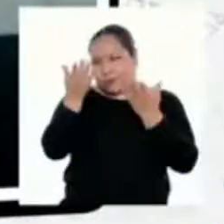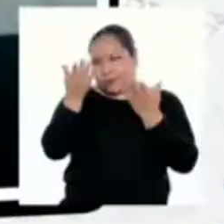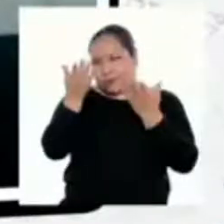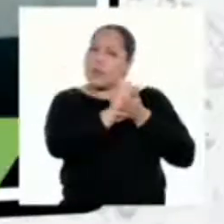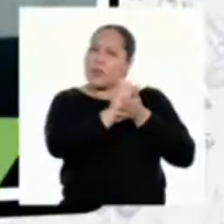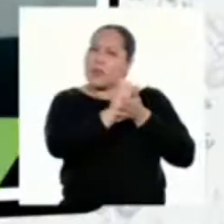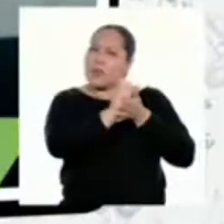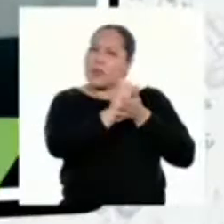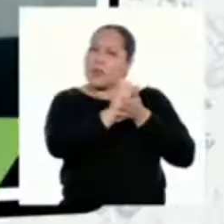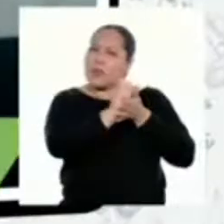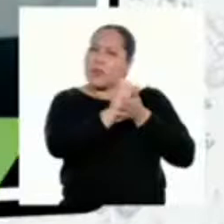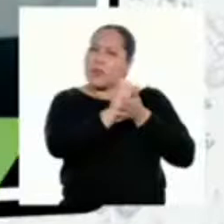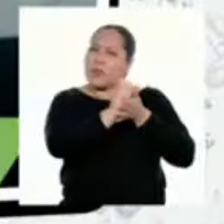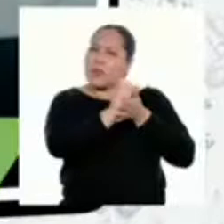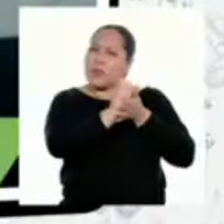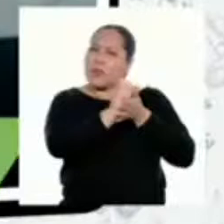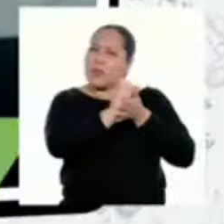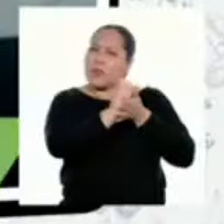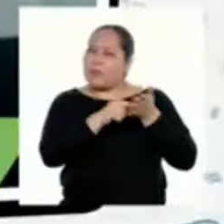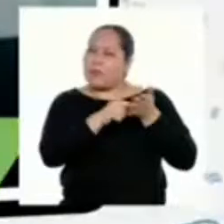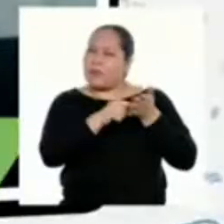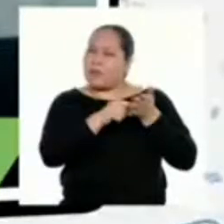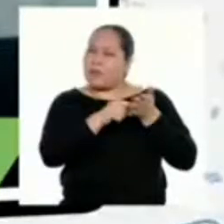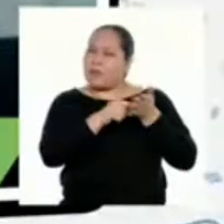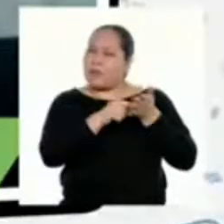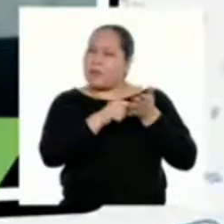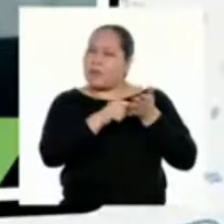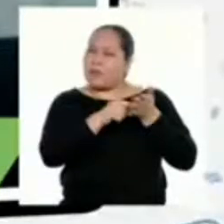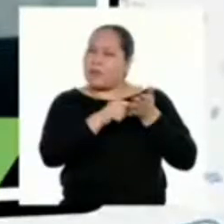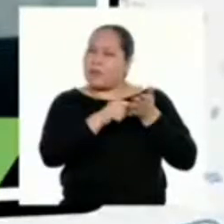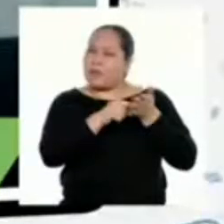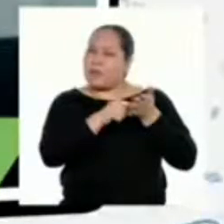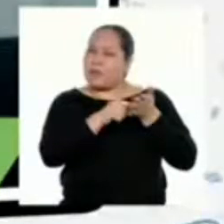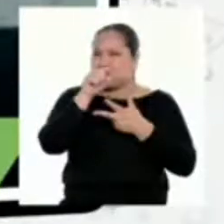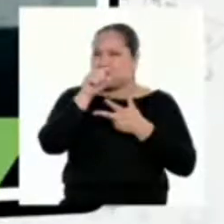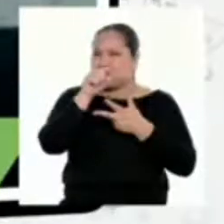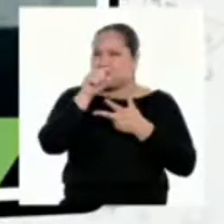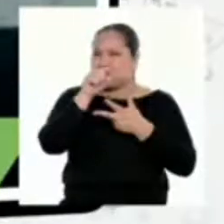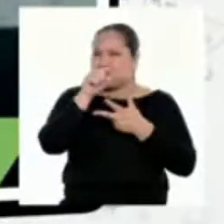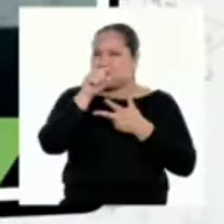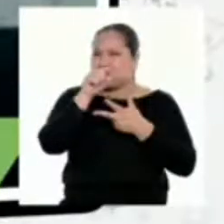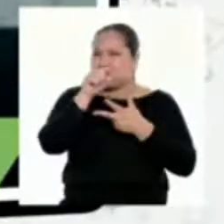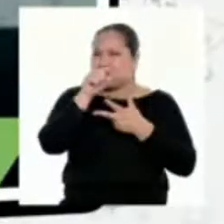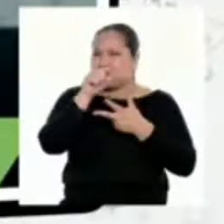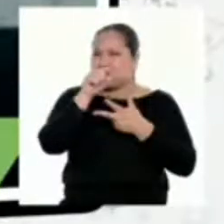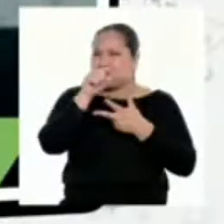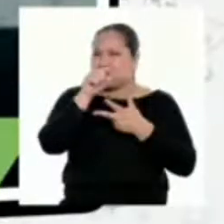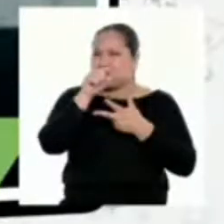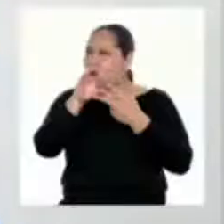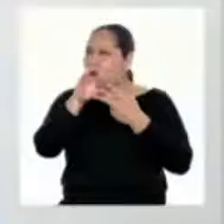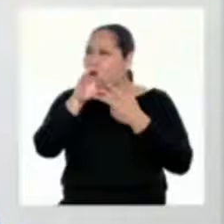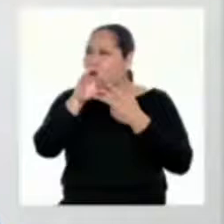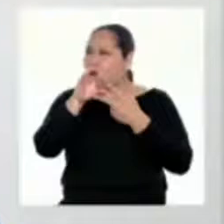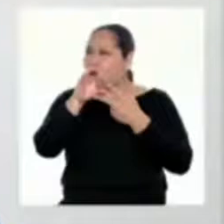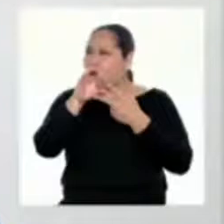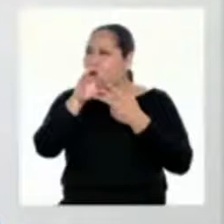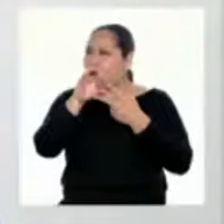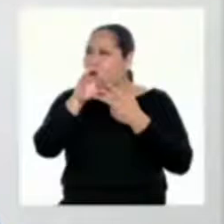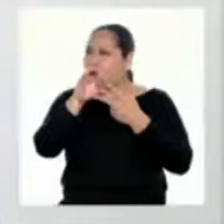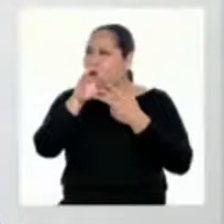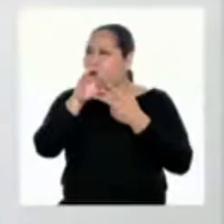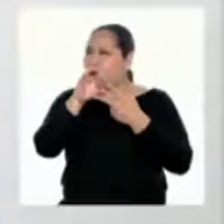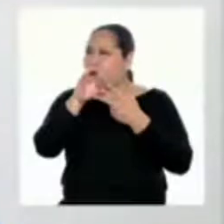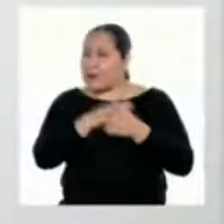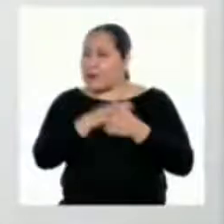siempre tendrá tesis argumentos y conclusiones? Correcto Benjamín todo